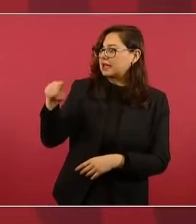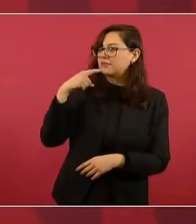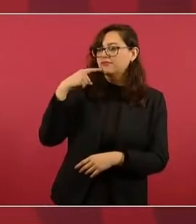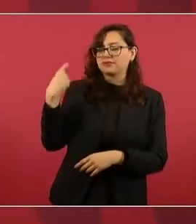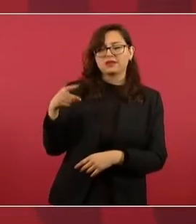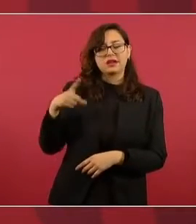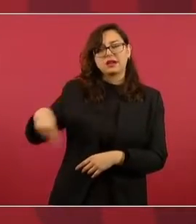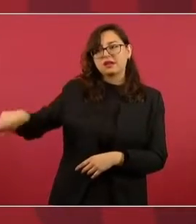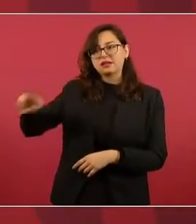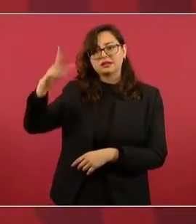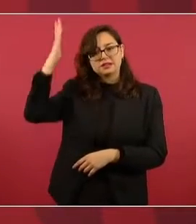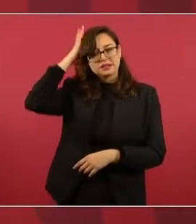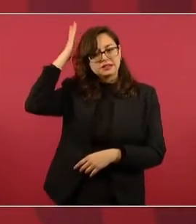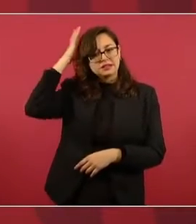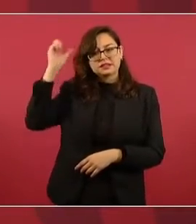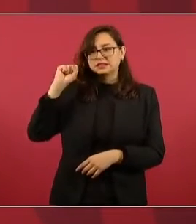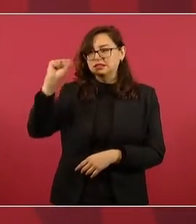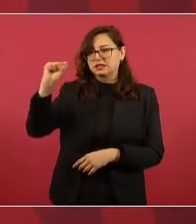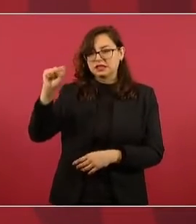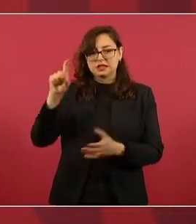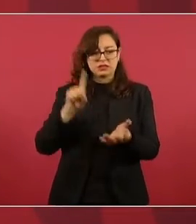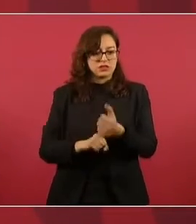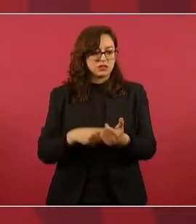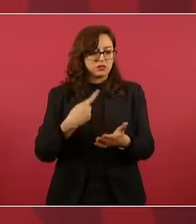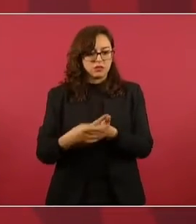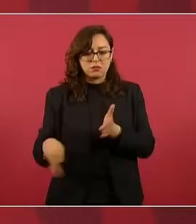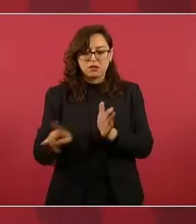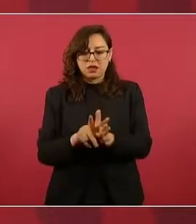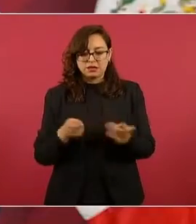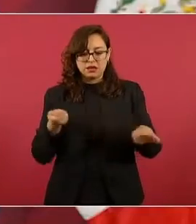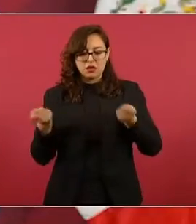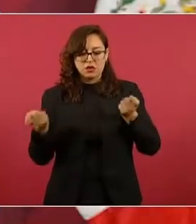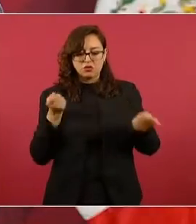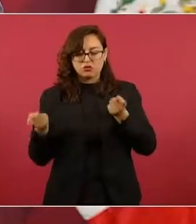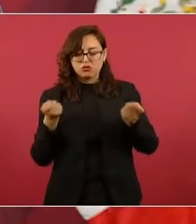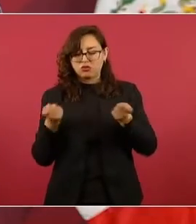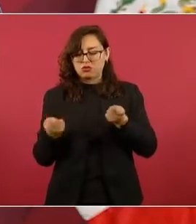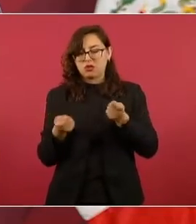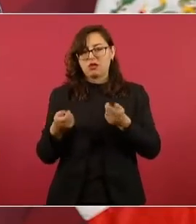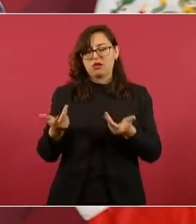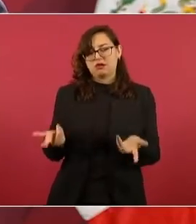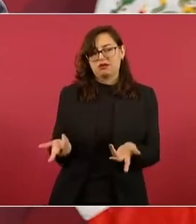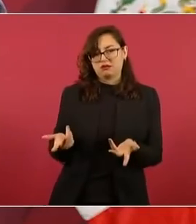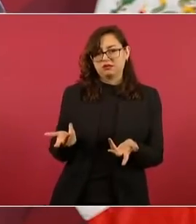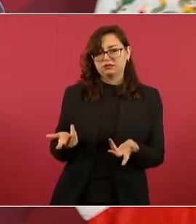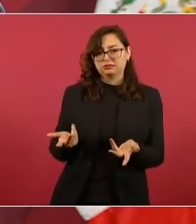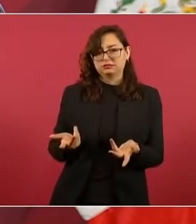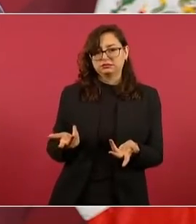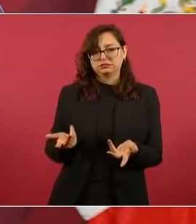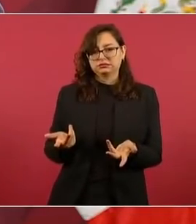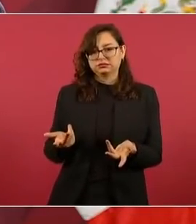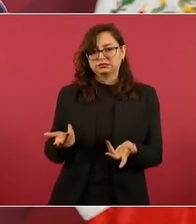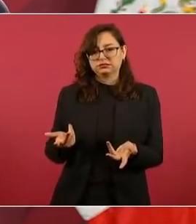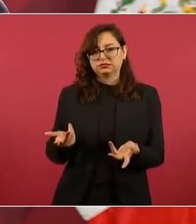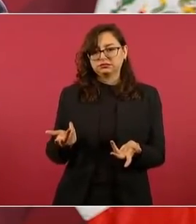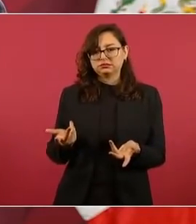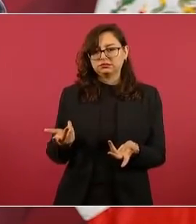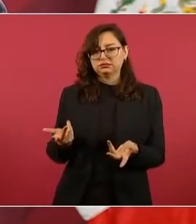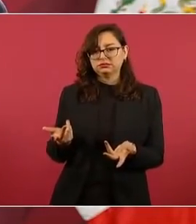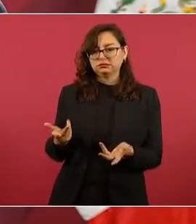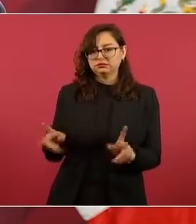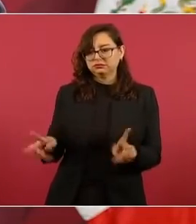de que trafican con las plazas y que los